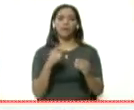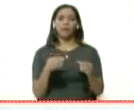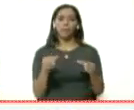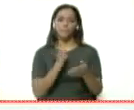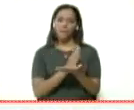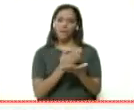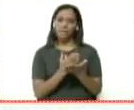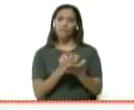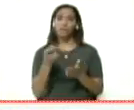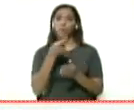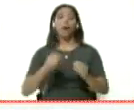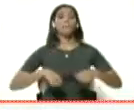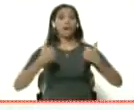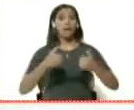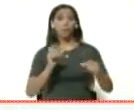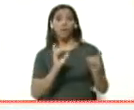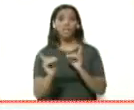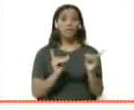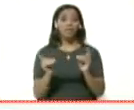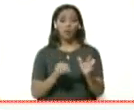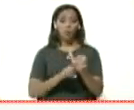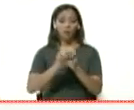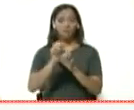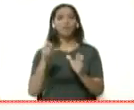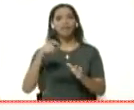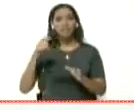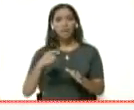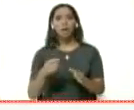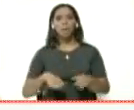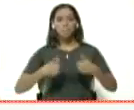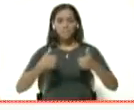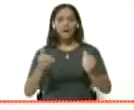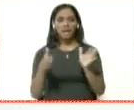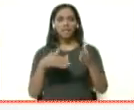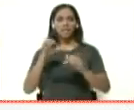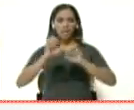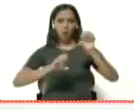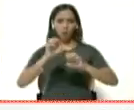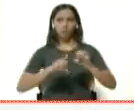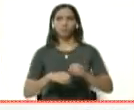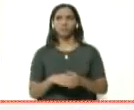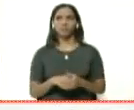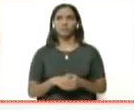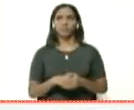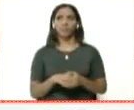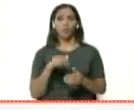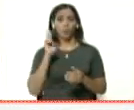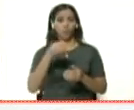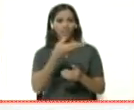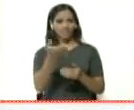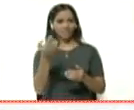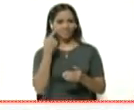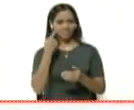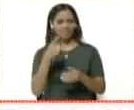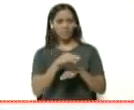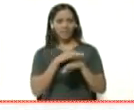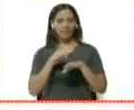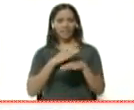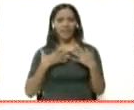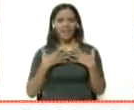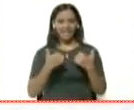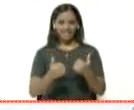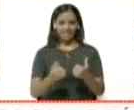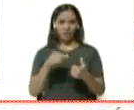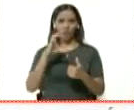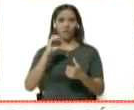tenemos que buscar más porque depende como evoluciones, vamos a necesitar probablemente más kits diagnósticos. Bien, ustedes lo escucharon. Carlos Alvarado, titular de la